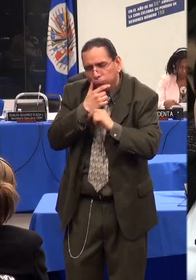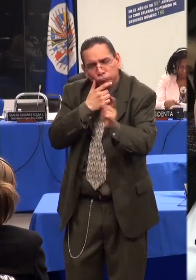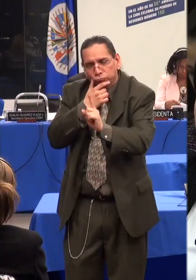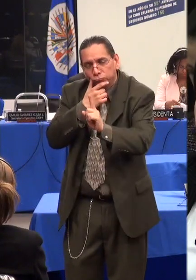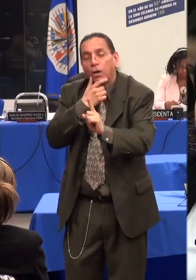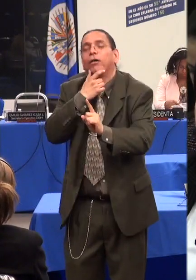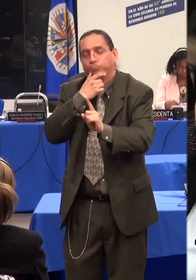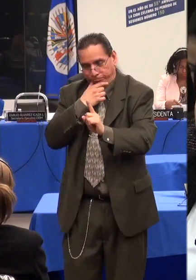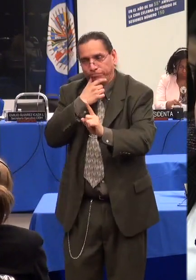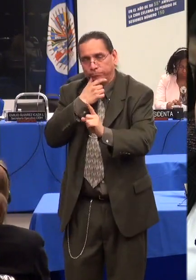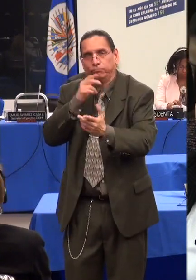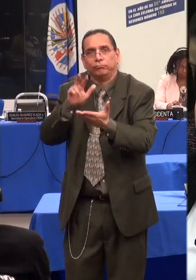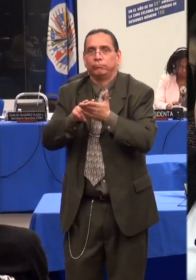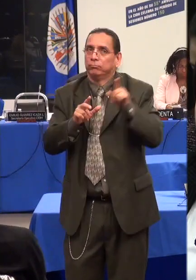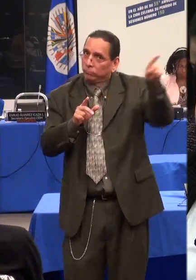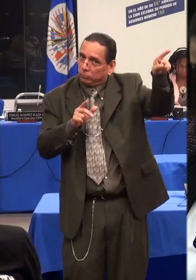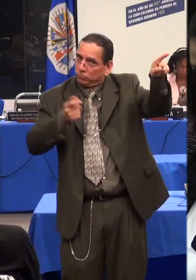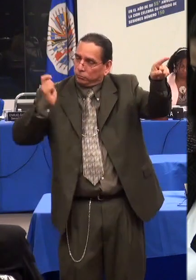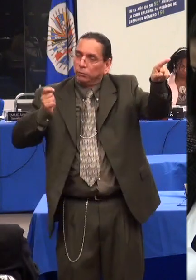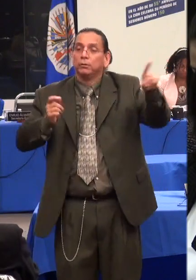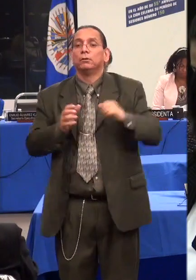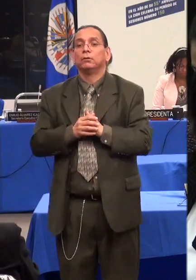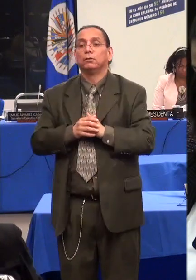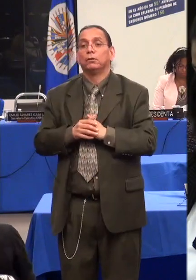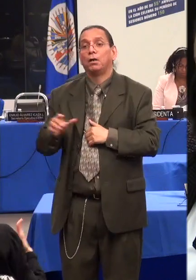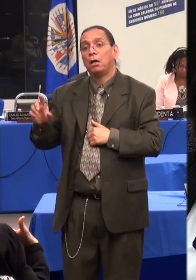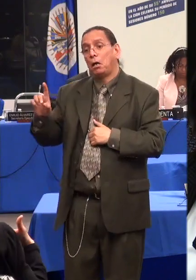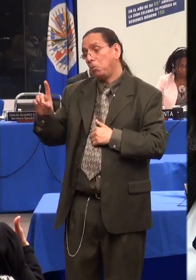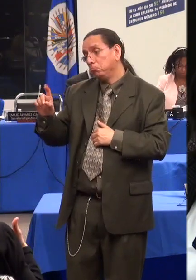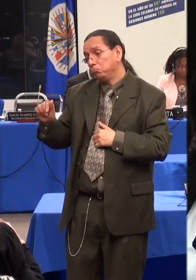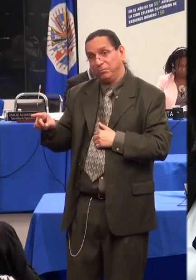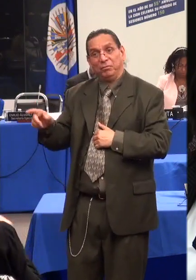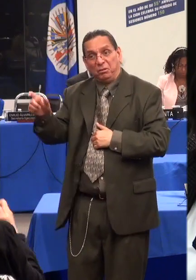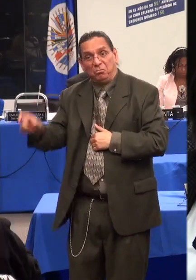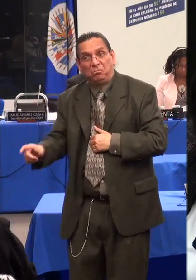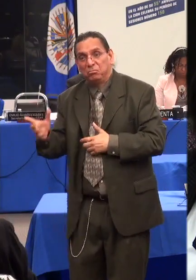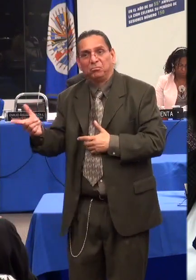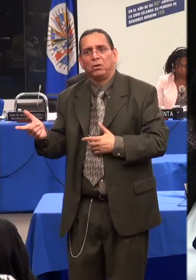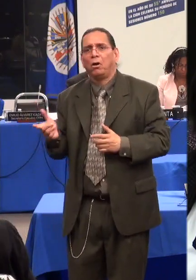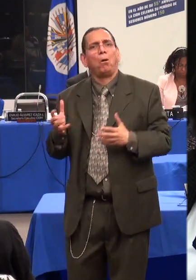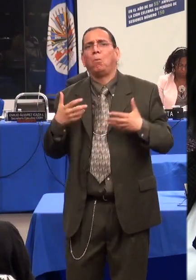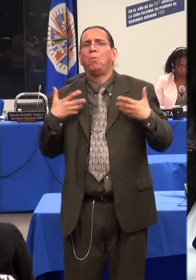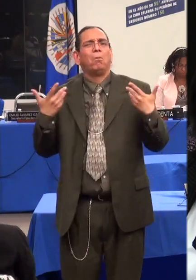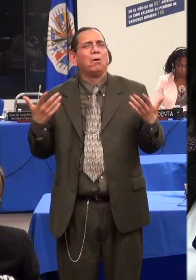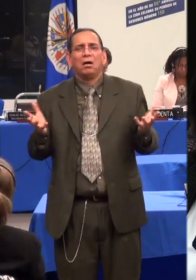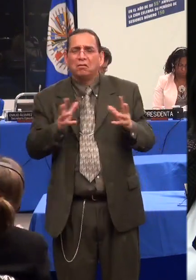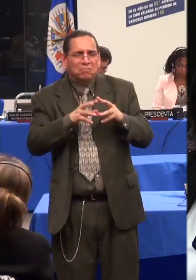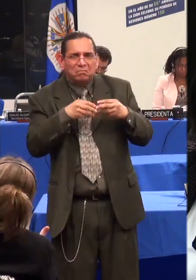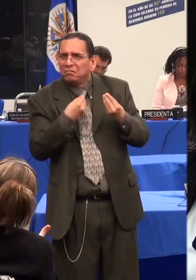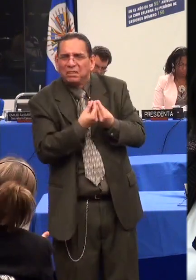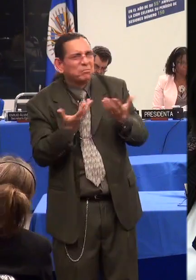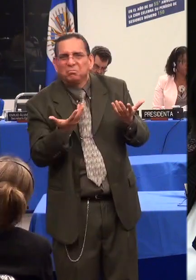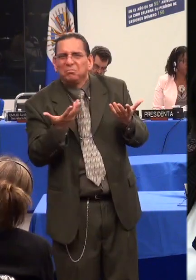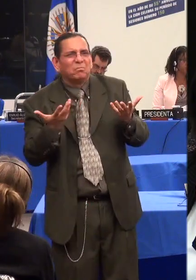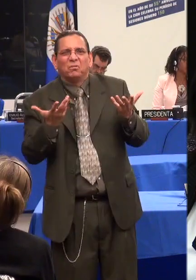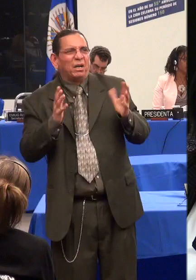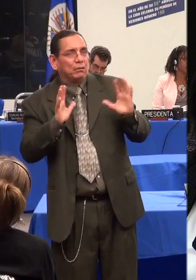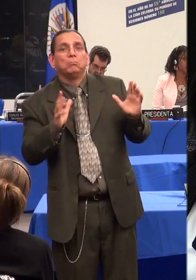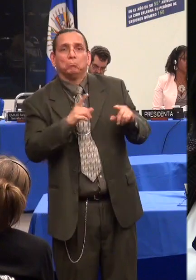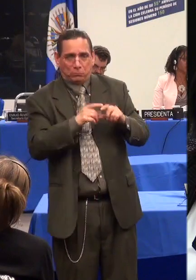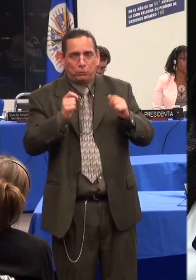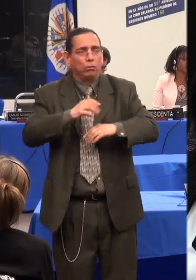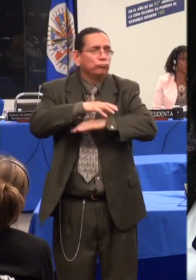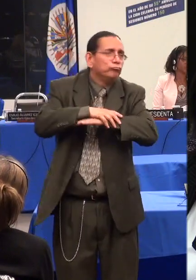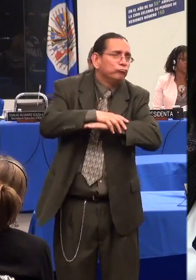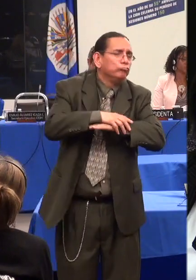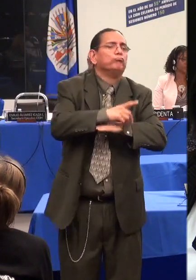entendido por la Corte Constitucional lo siguiente, que la imposibilidad circunstancial o en el caso particular de manifestar su consentimiento implica